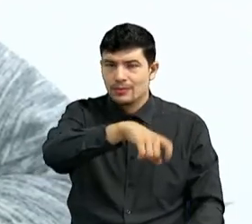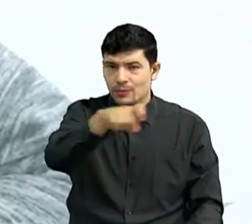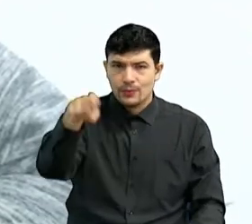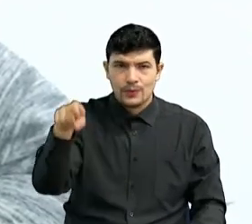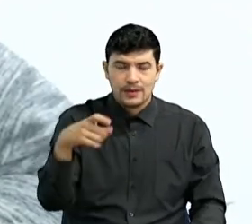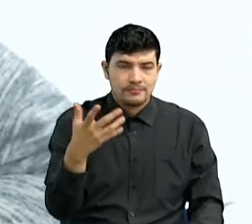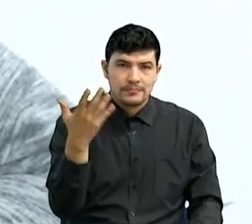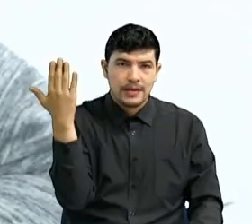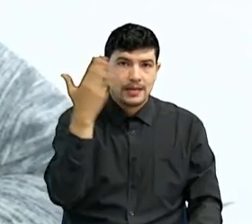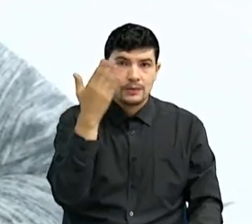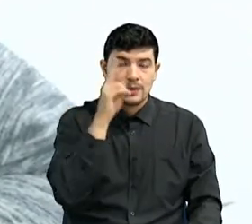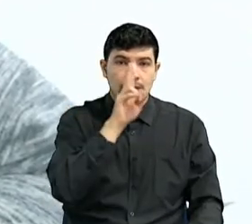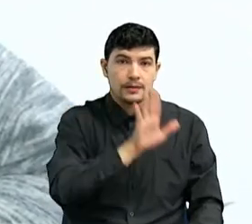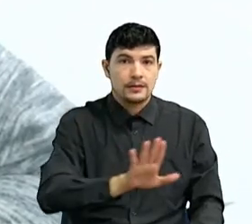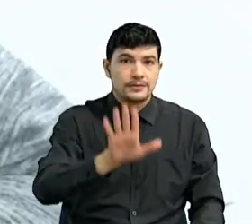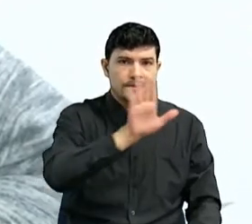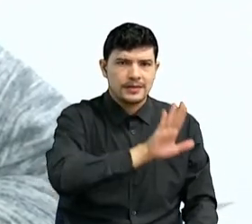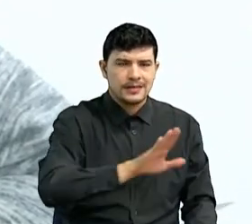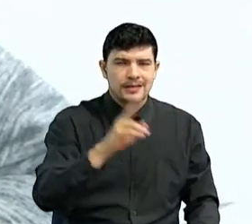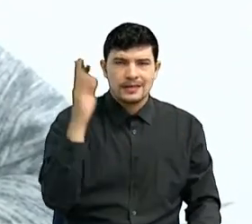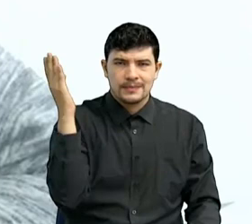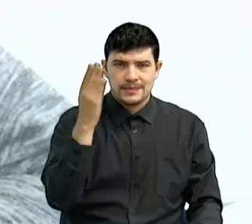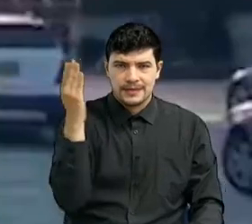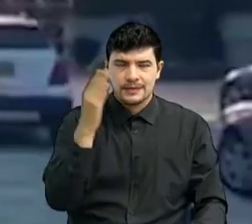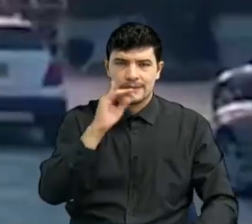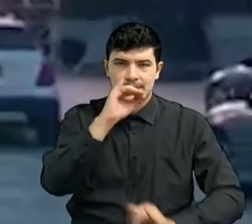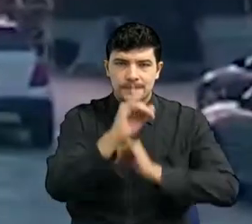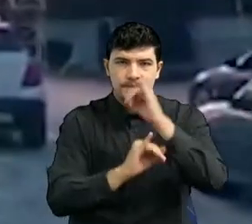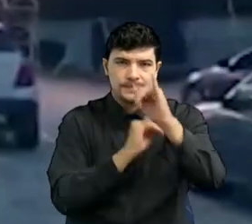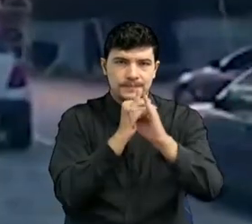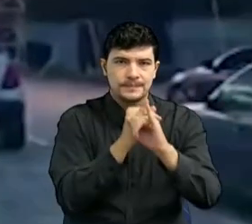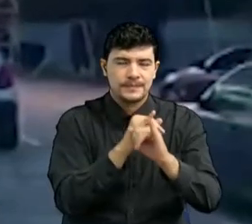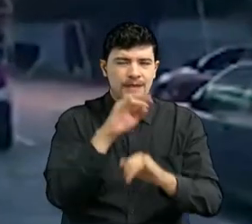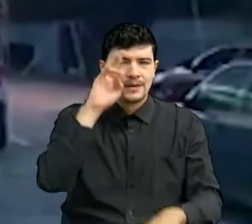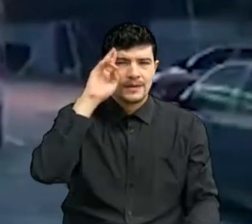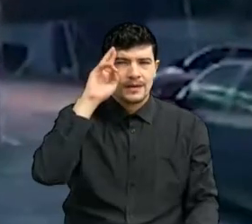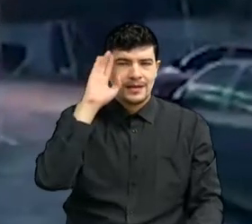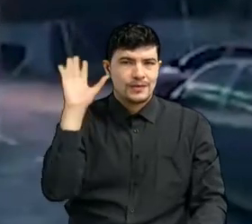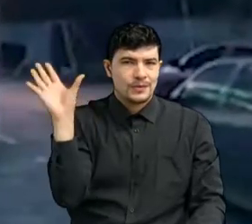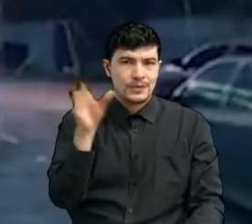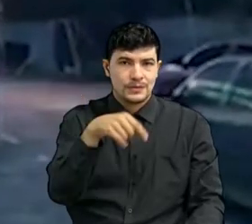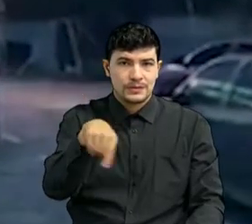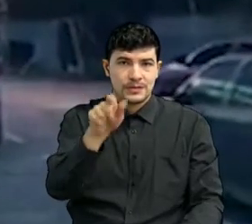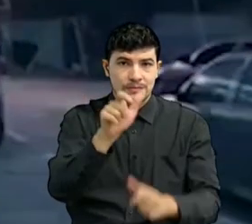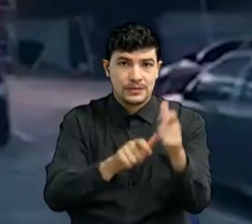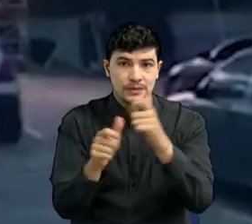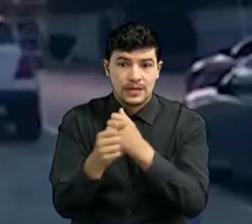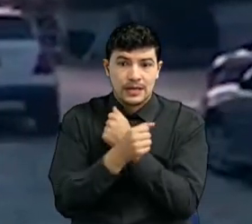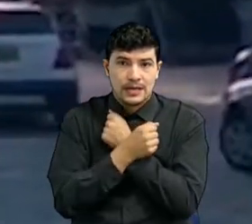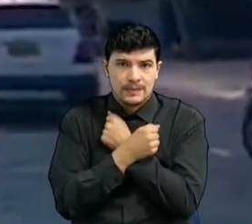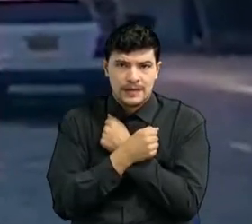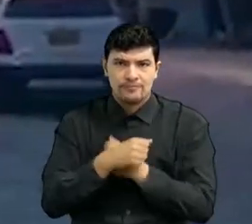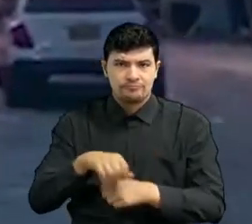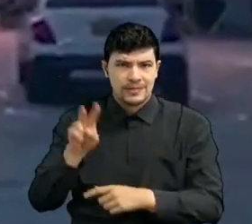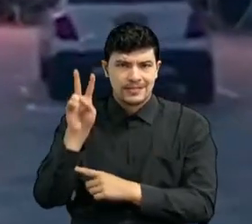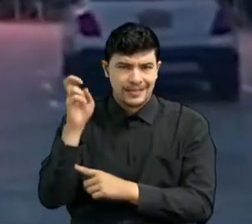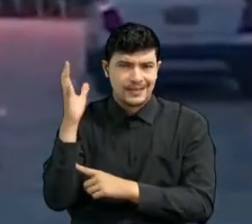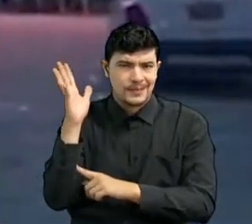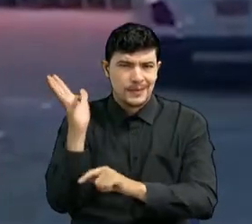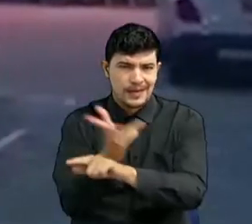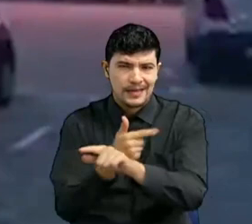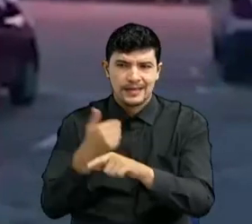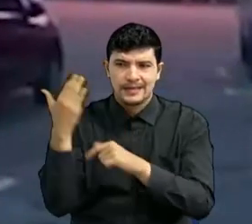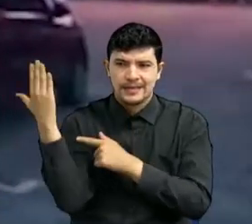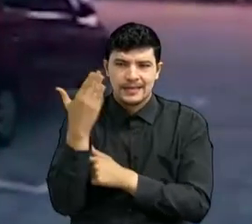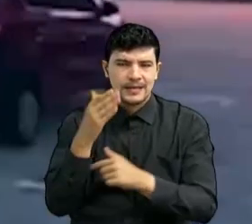Tanto películas nacionales como películas internacionales. Así que para todos los amantes del séptimo arte tenemos algo muy especial.